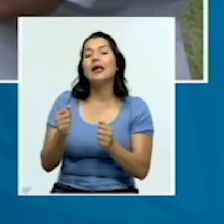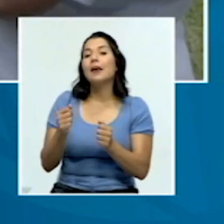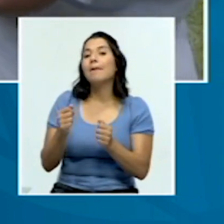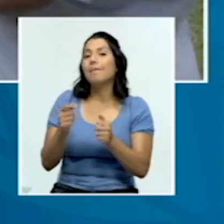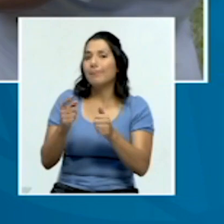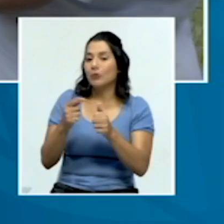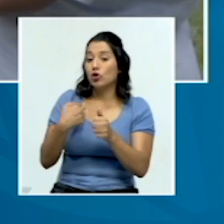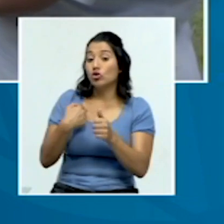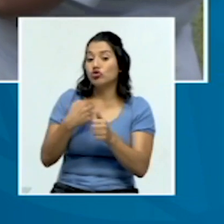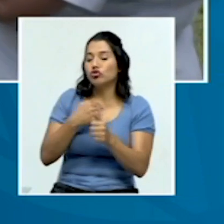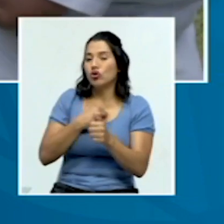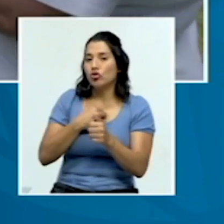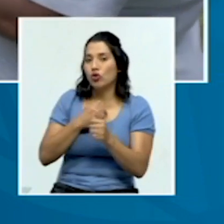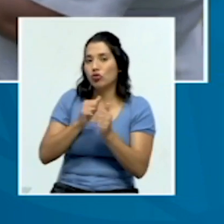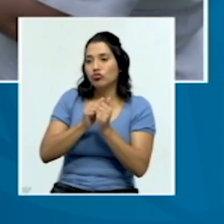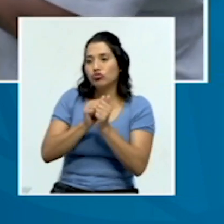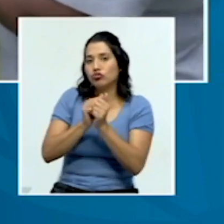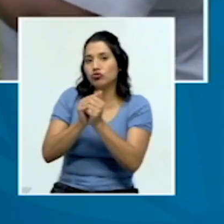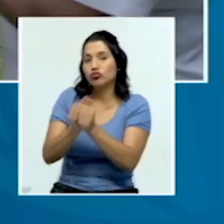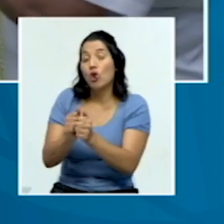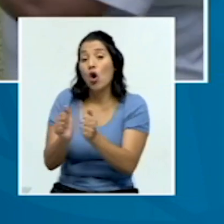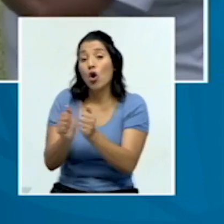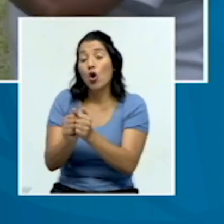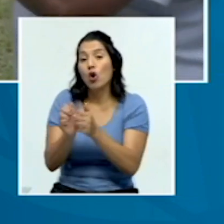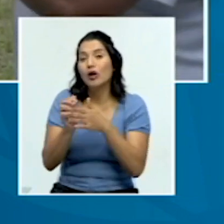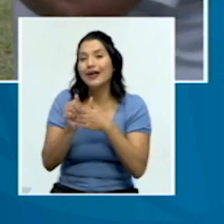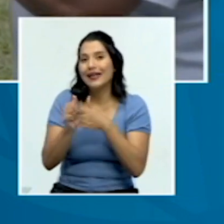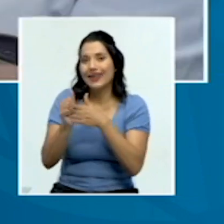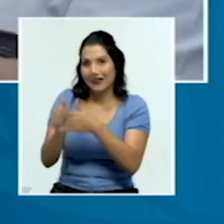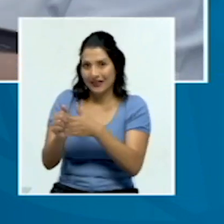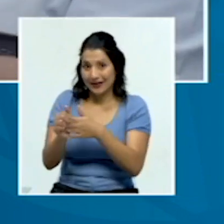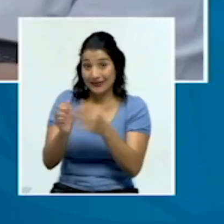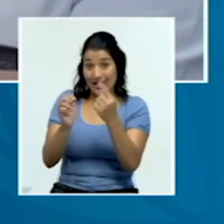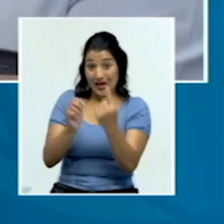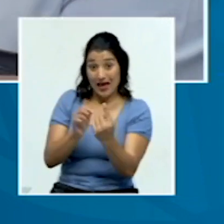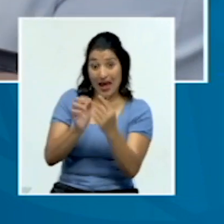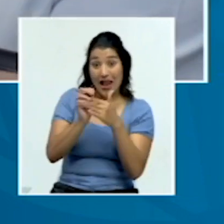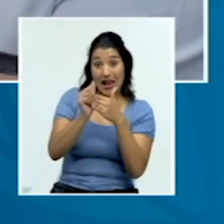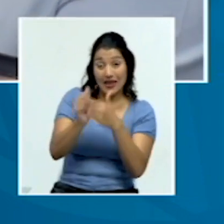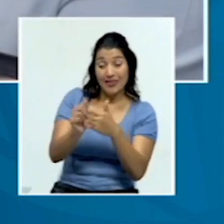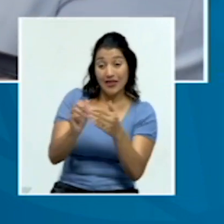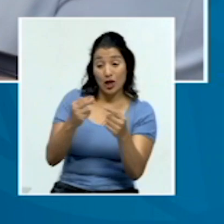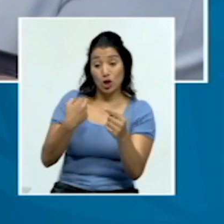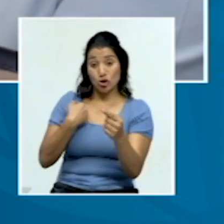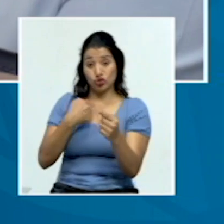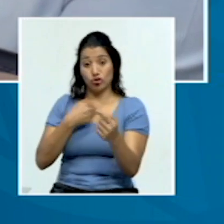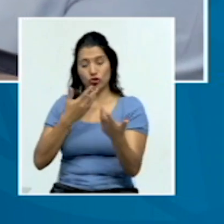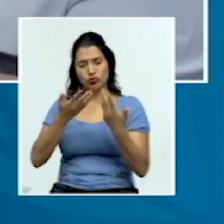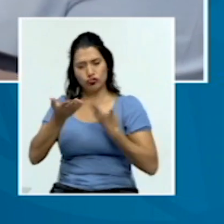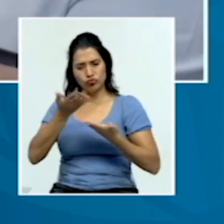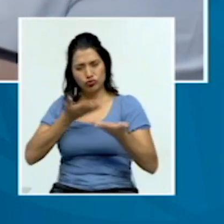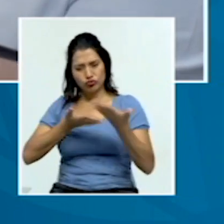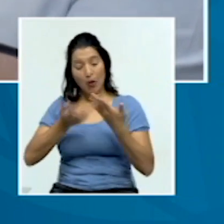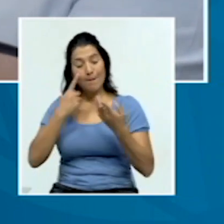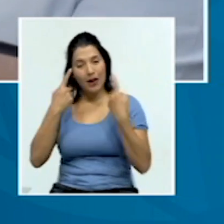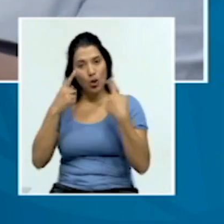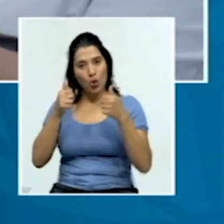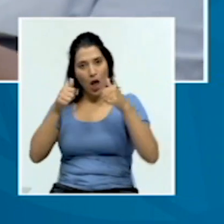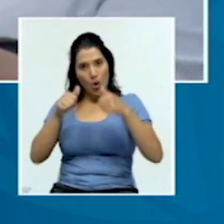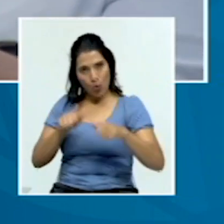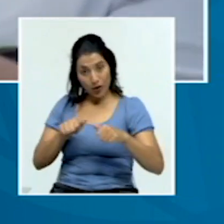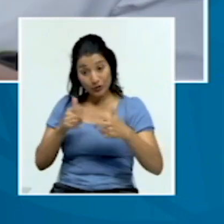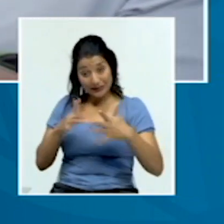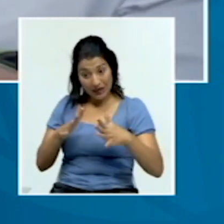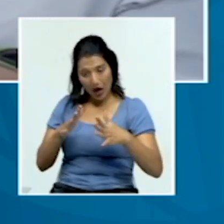nosotros y ellos hacemos el intercambio académico para llegar a un punto de convergencia. En